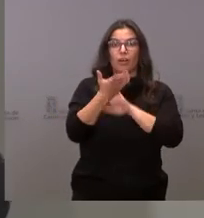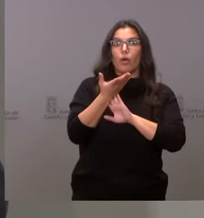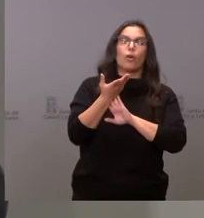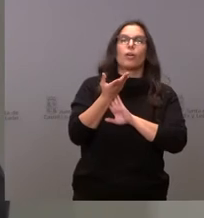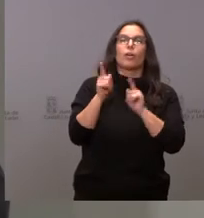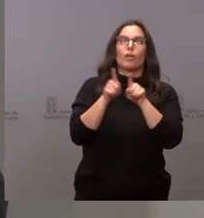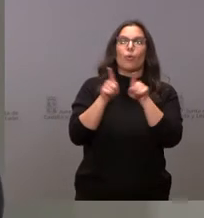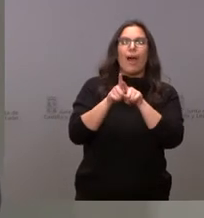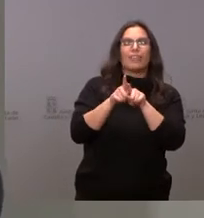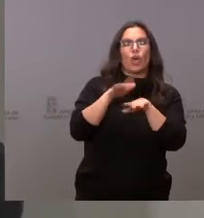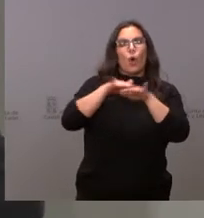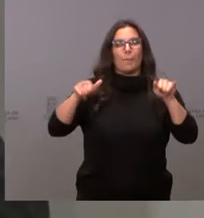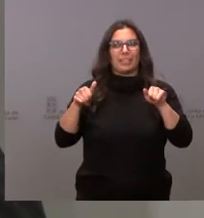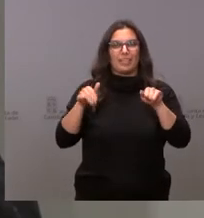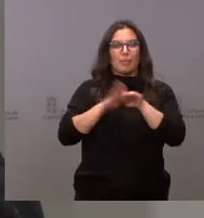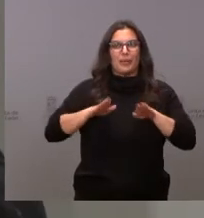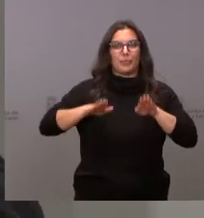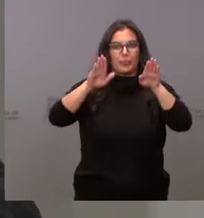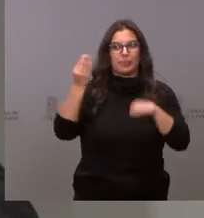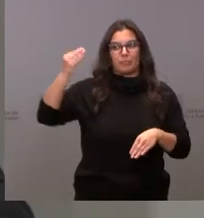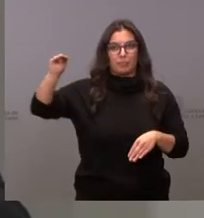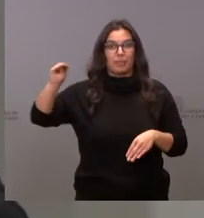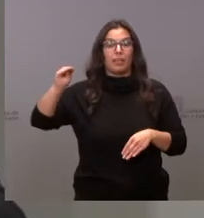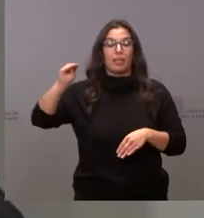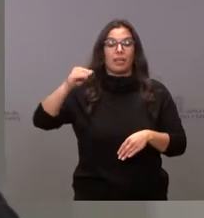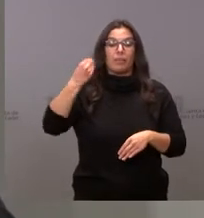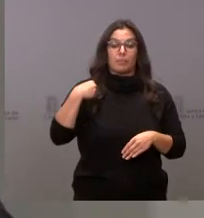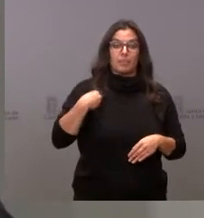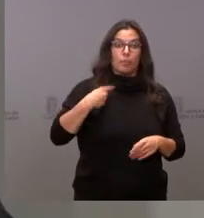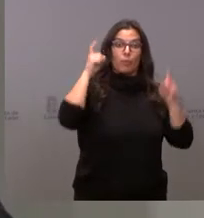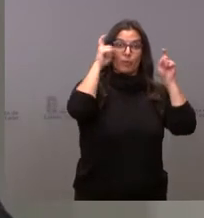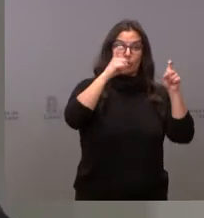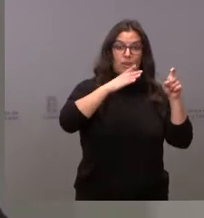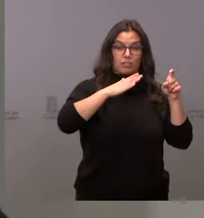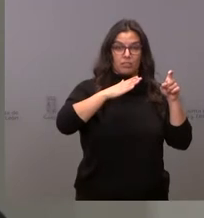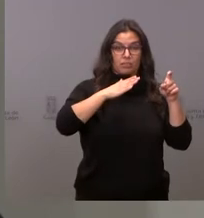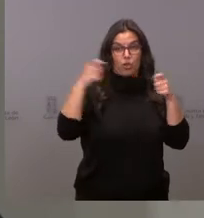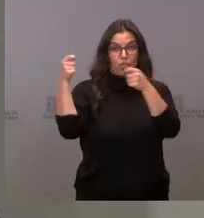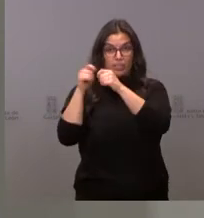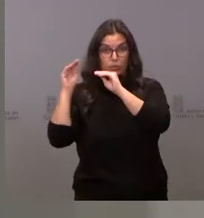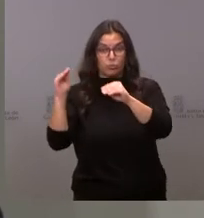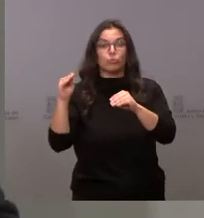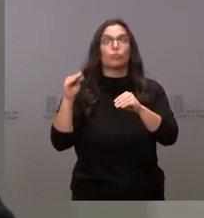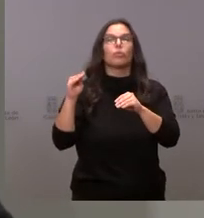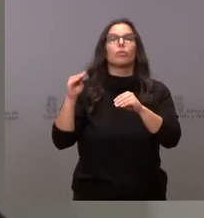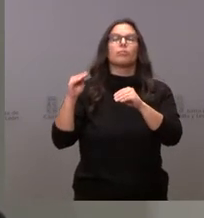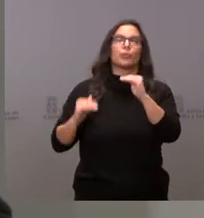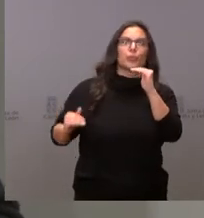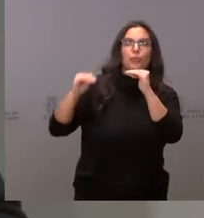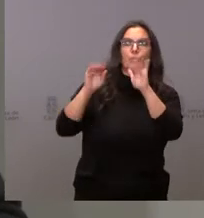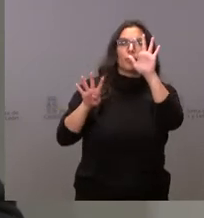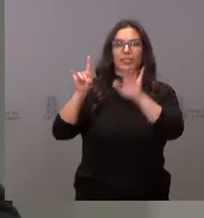retributiva que nos permite homologar las retribuciones de este profesorado de la enseñanza concertada al 96%